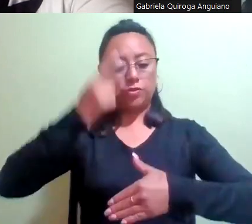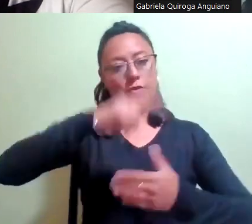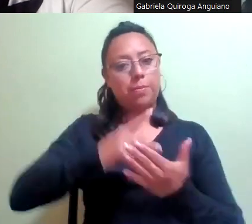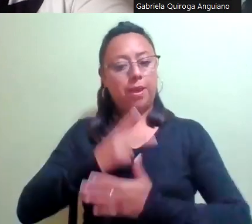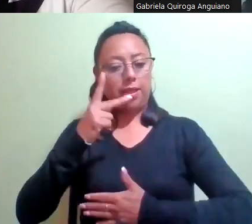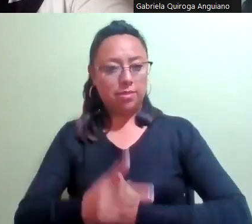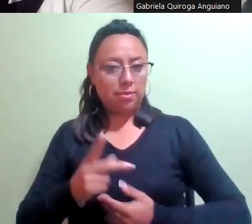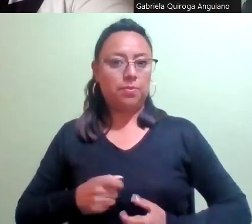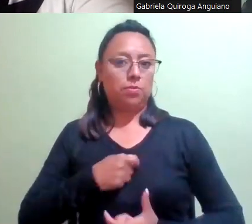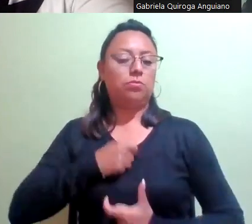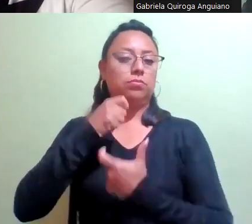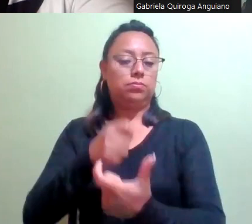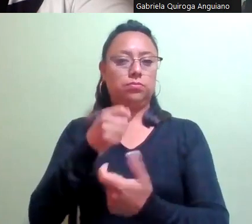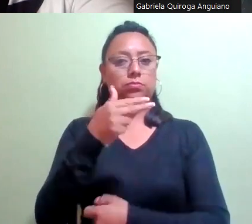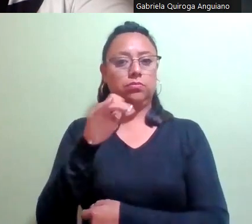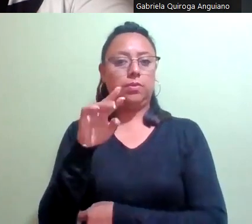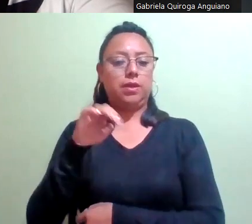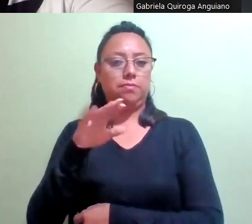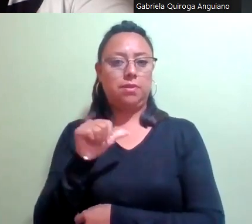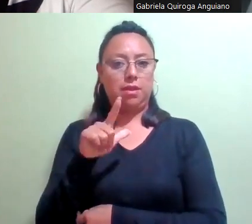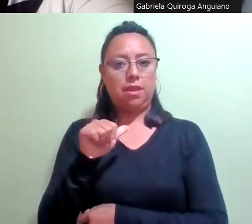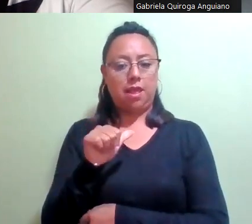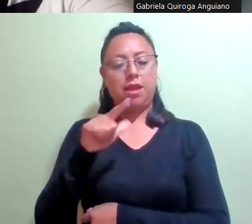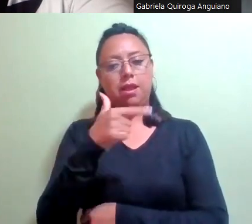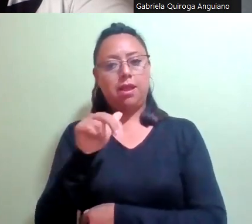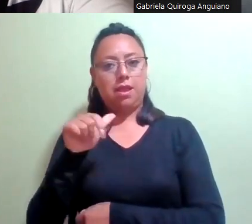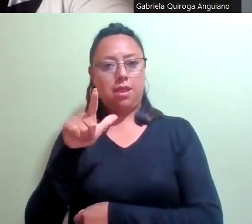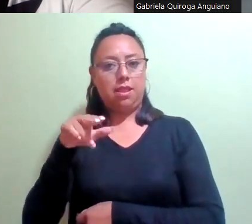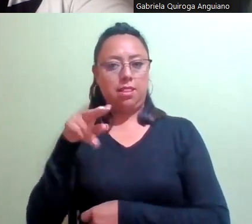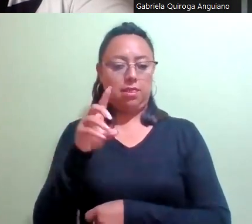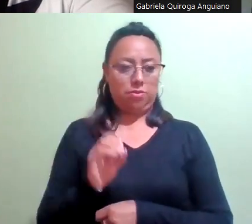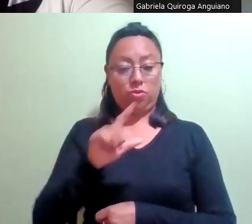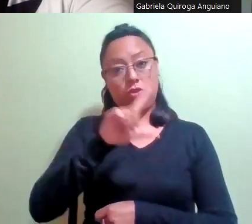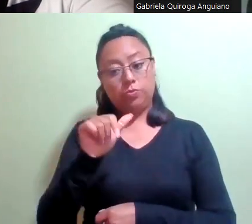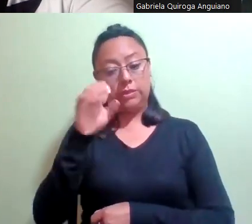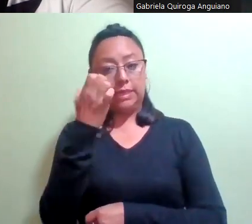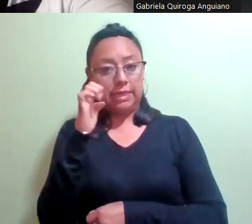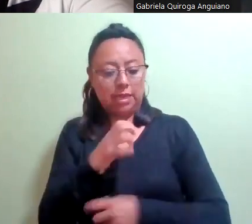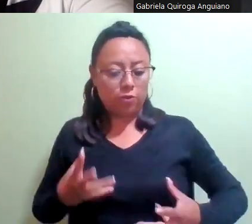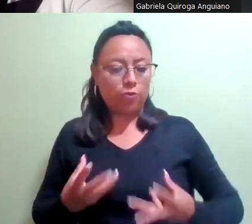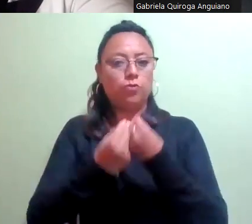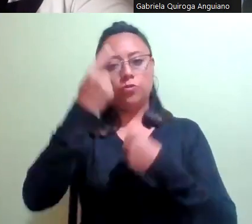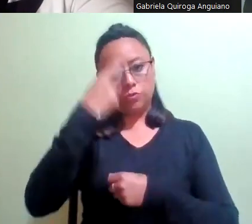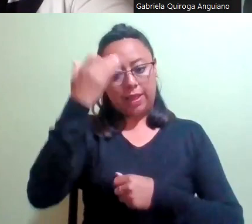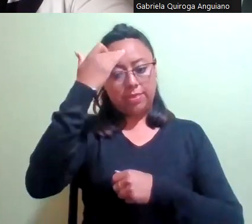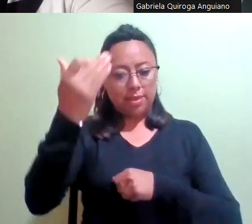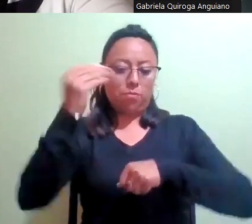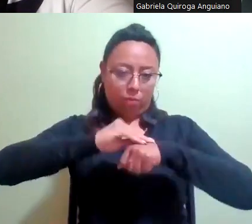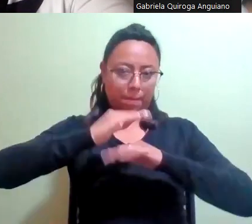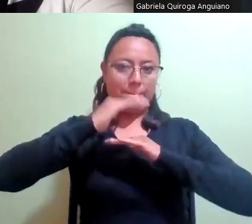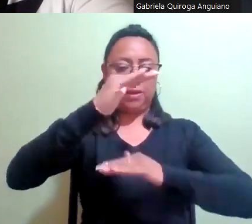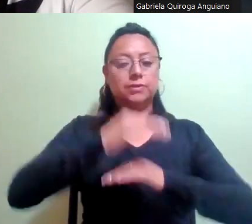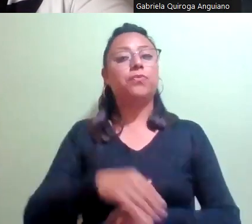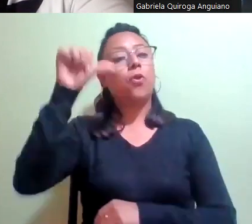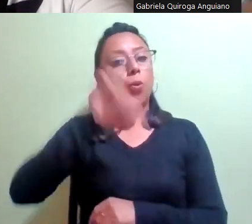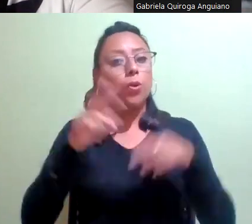Armila Galindo. El veinte de enero nos reunimos a efecto de ampliar los plazos de la respectiva convocatoria y el día de hoy estamos reanudando